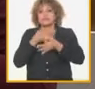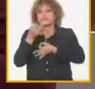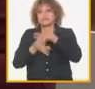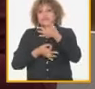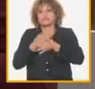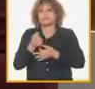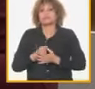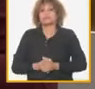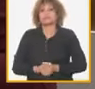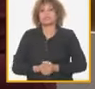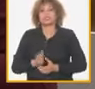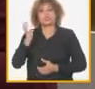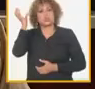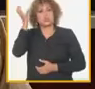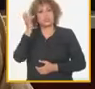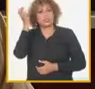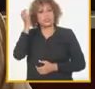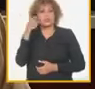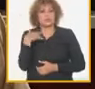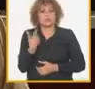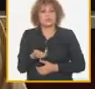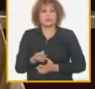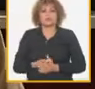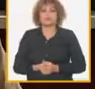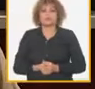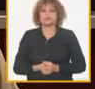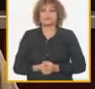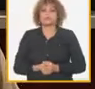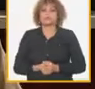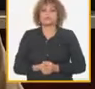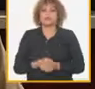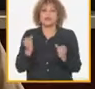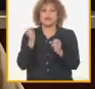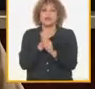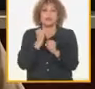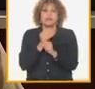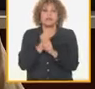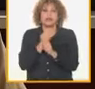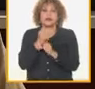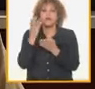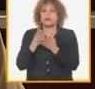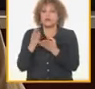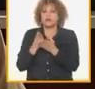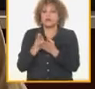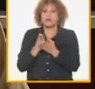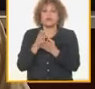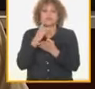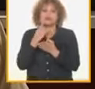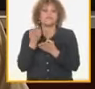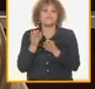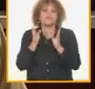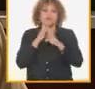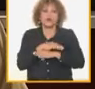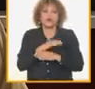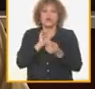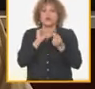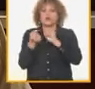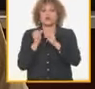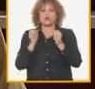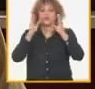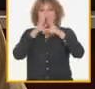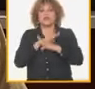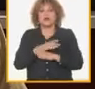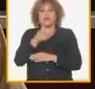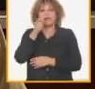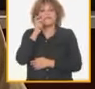dar sus criterios y sus consideraciones la desvinculación laboral y estudiantil el descontrol estatal la deficiente